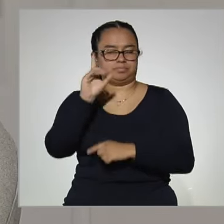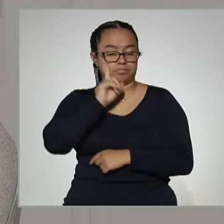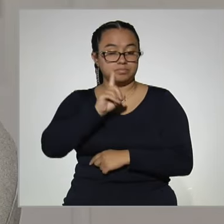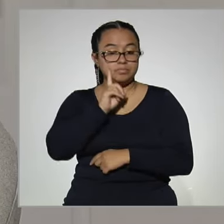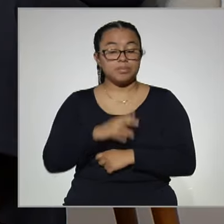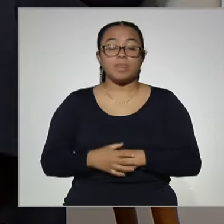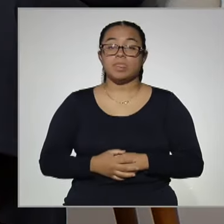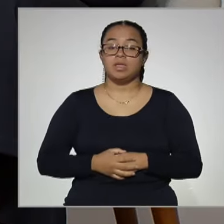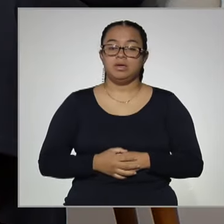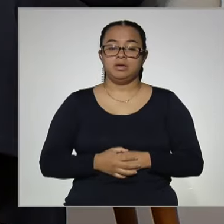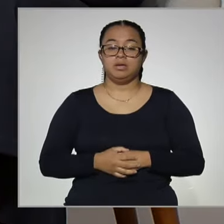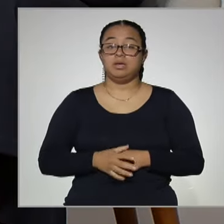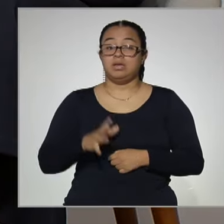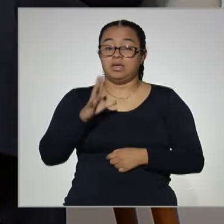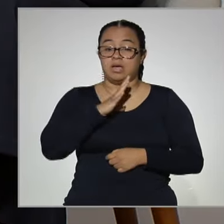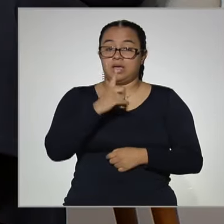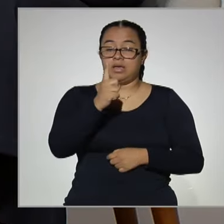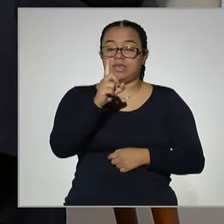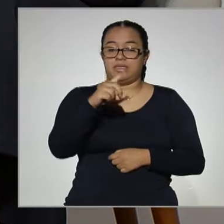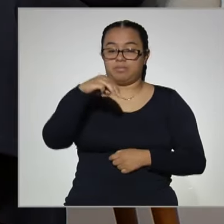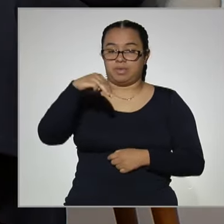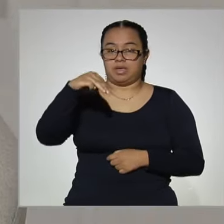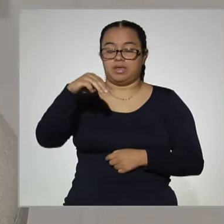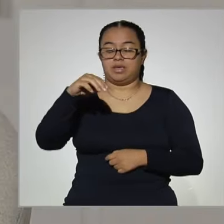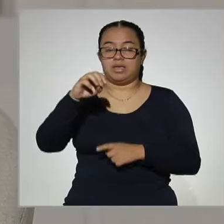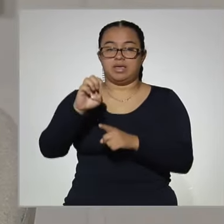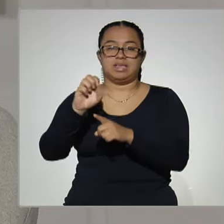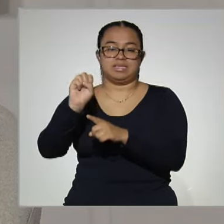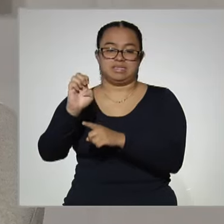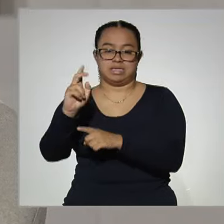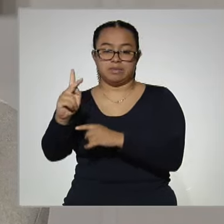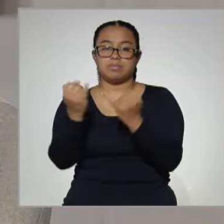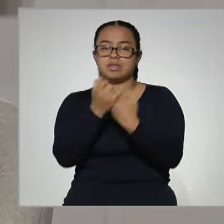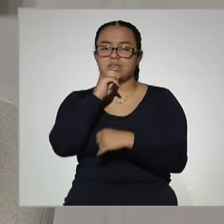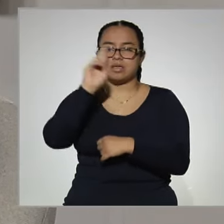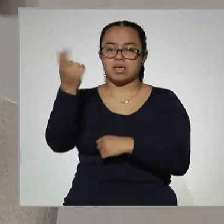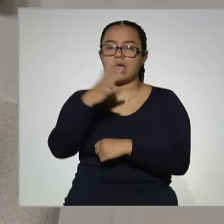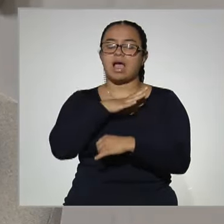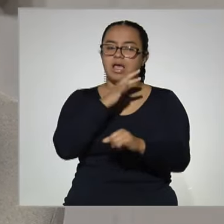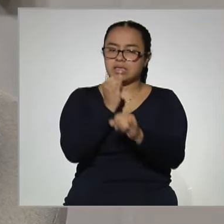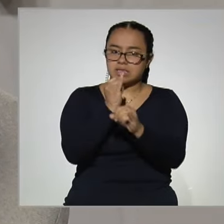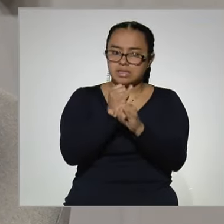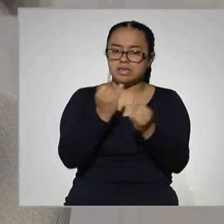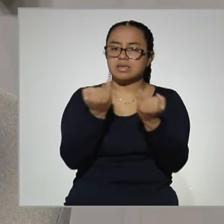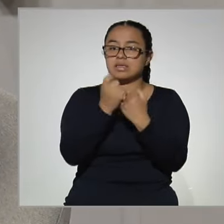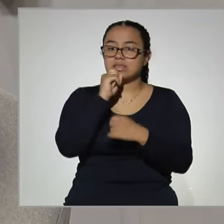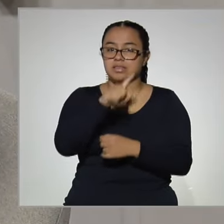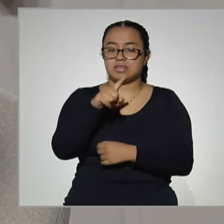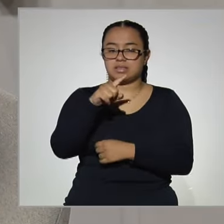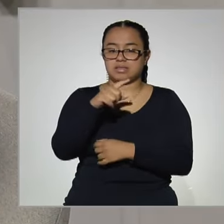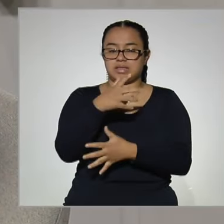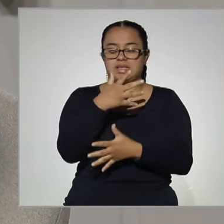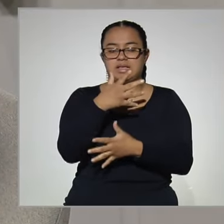existe un ADM de CEP y ya muchas universidades tienen sistema en línea y varias totalmente gratis.